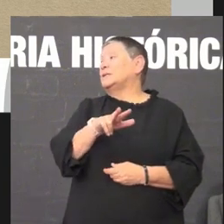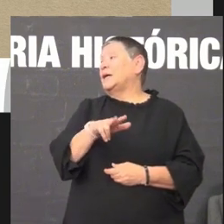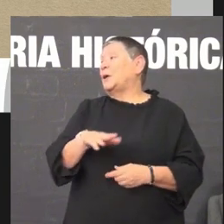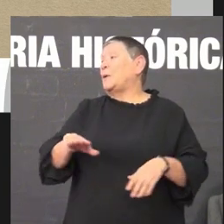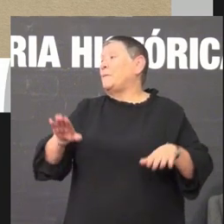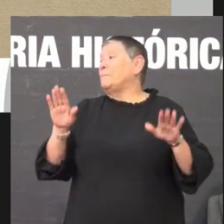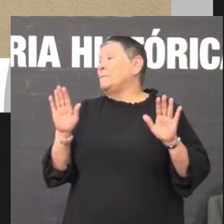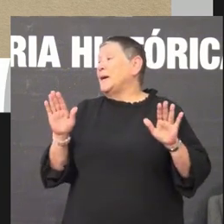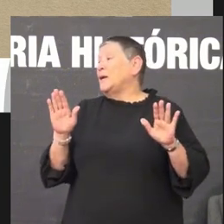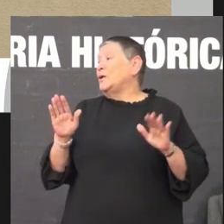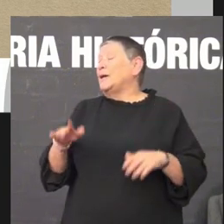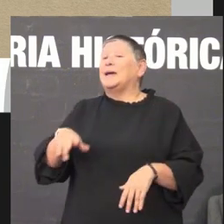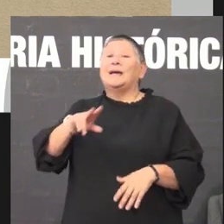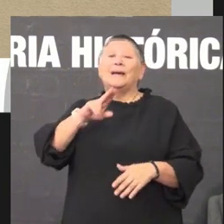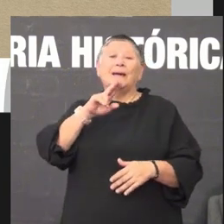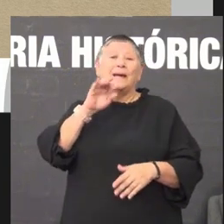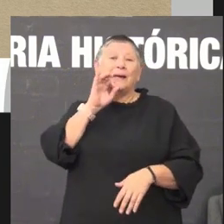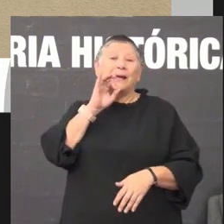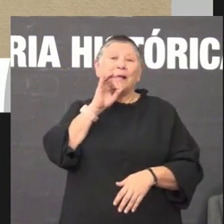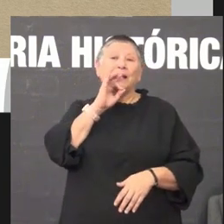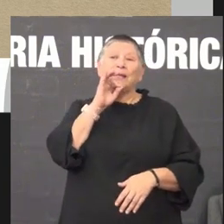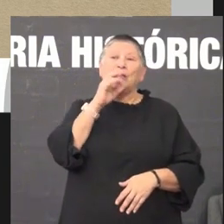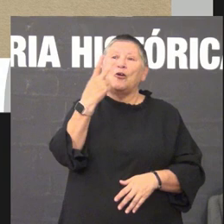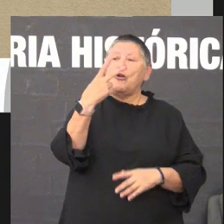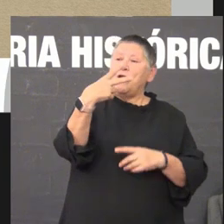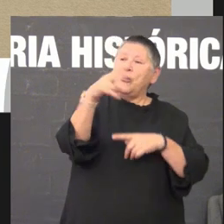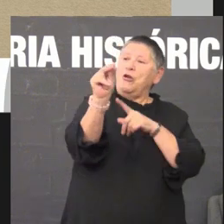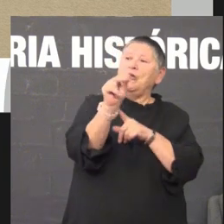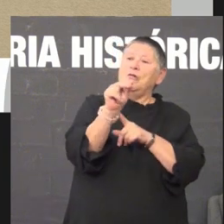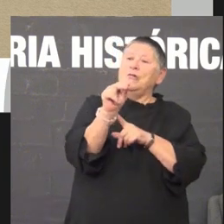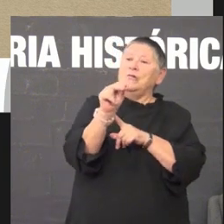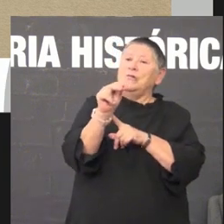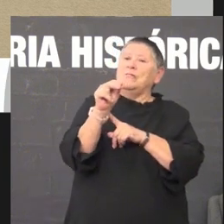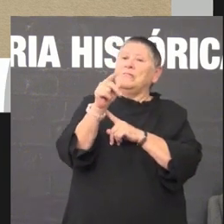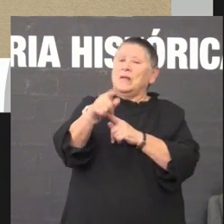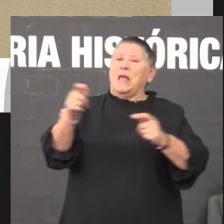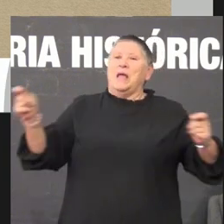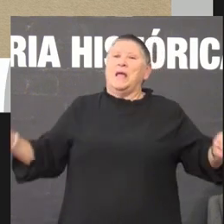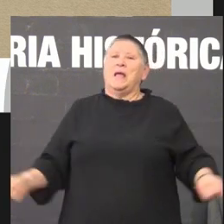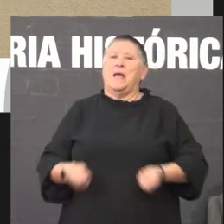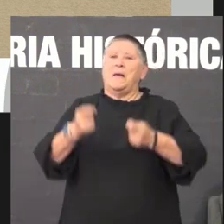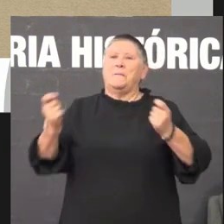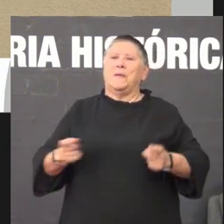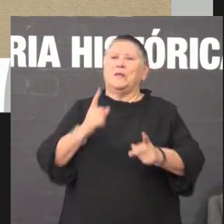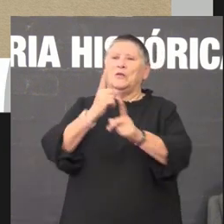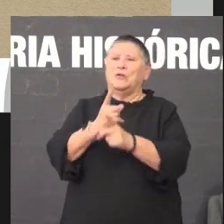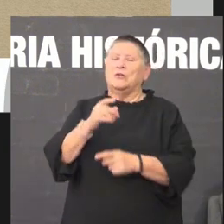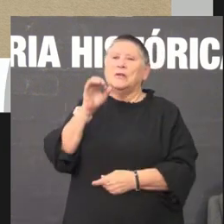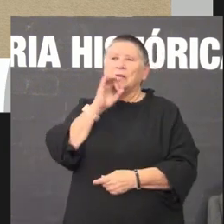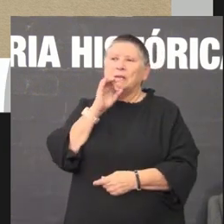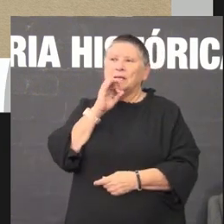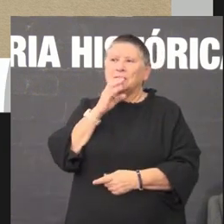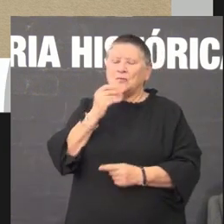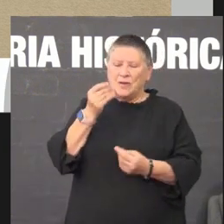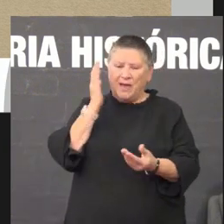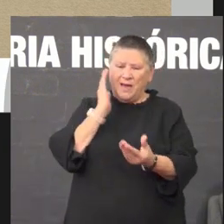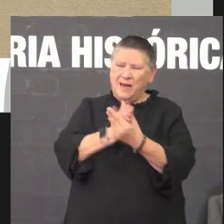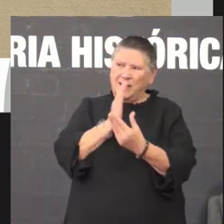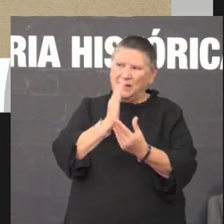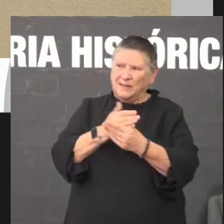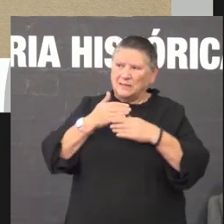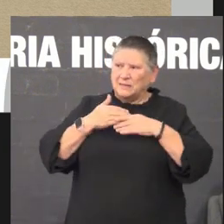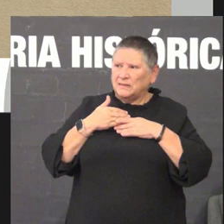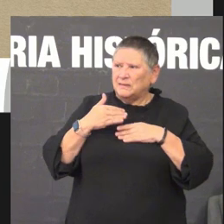foi aí a campaña unha campaña que a min deixou me coqueixo no xan cando vin todo o que fixeron a verdade a cantidad de artigos de